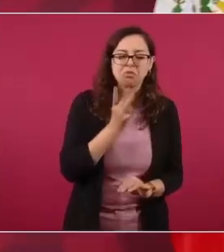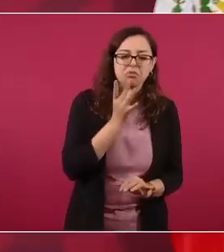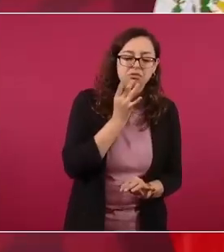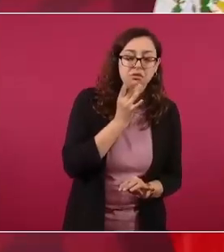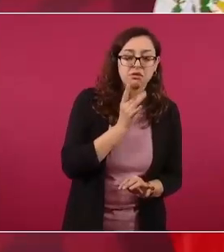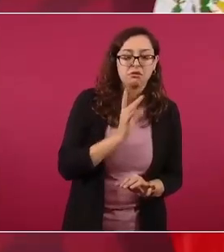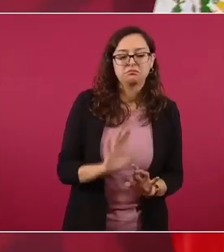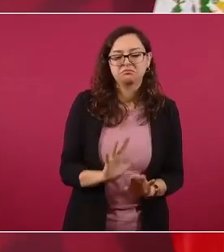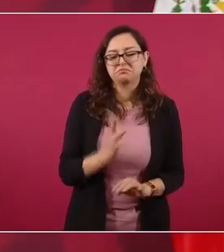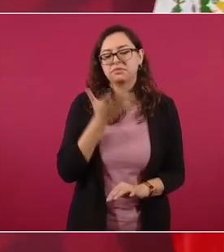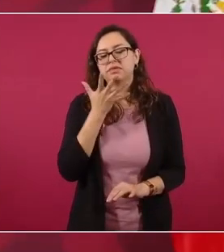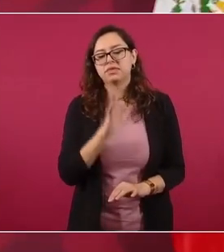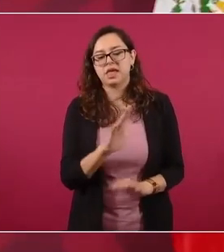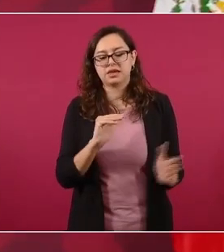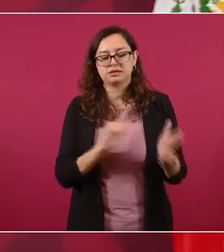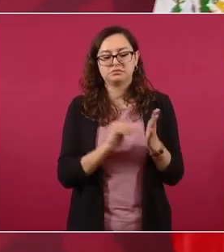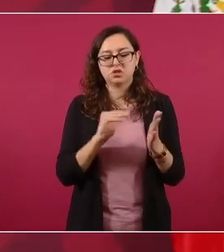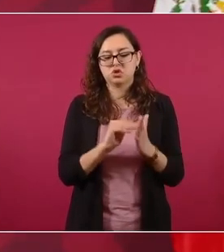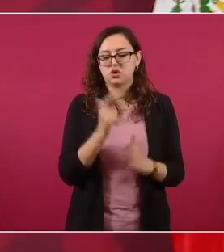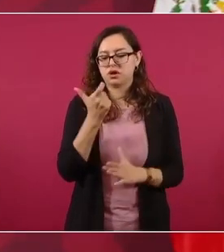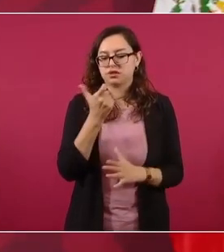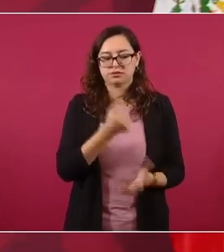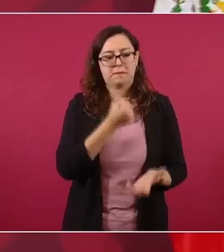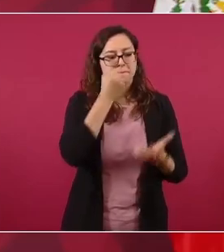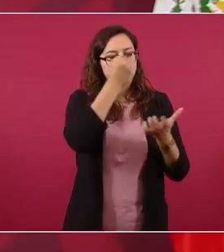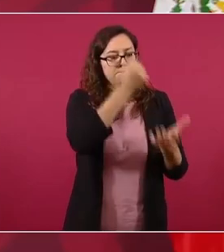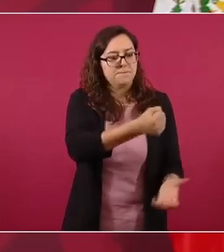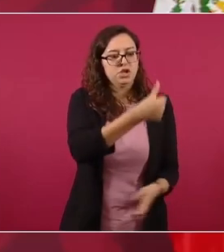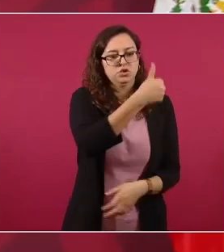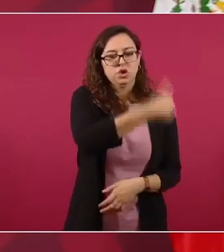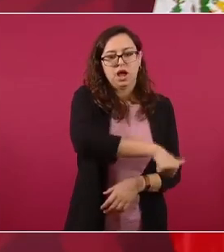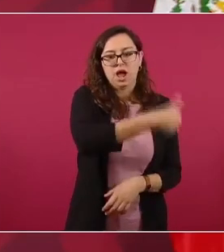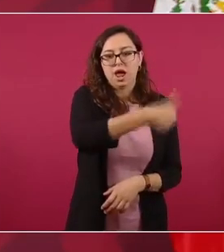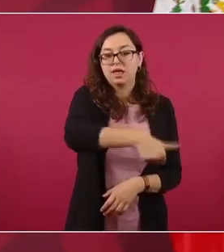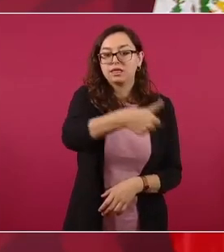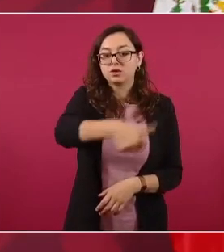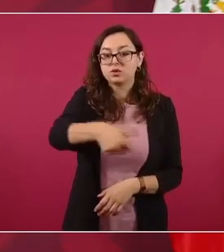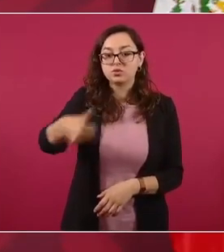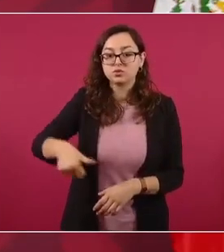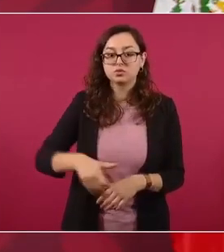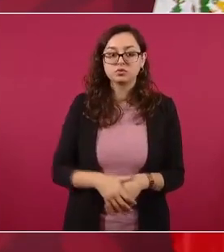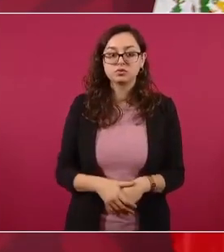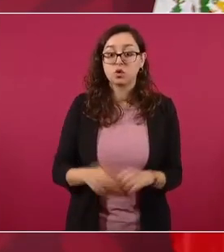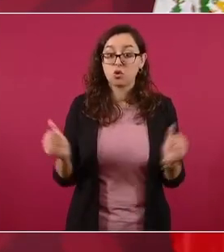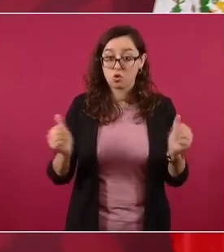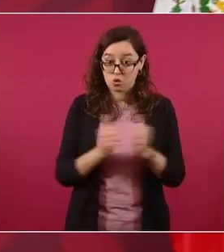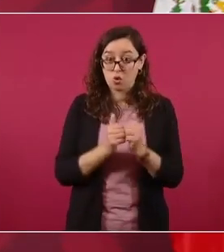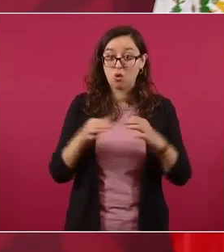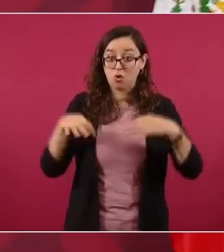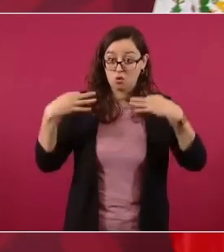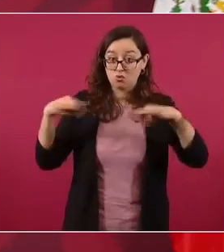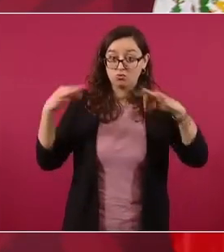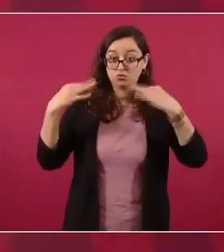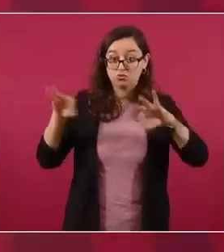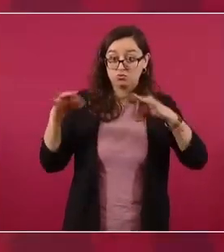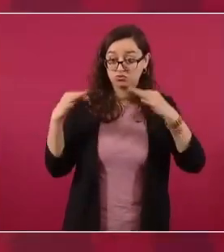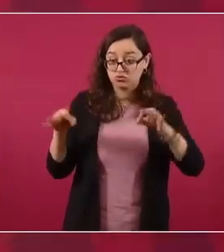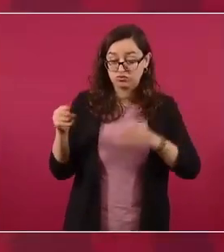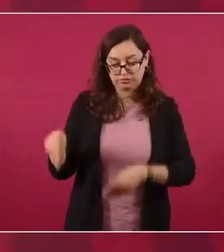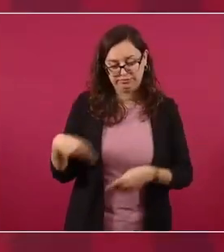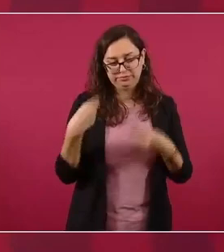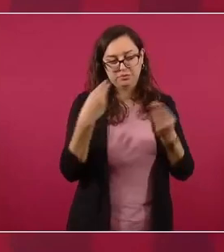10 millones, 10 de cada uno, un oficio. Y él iba,